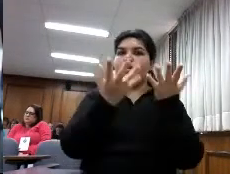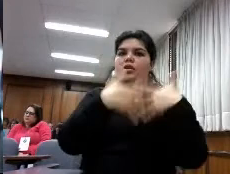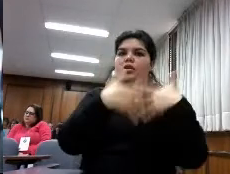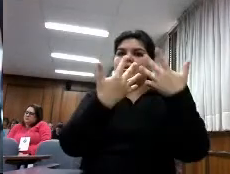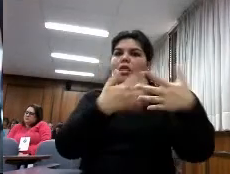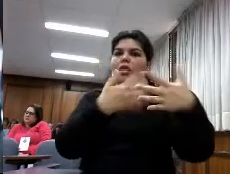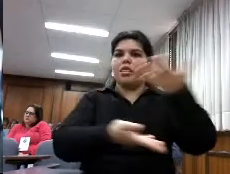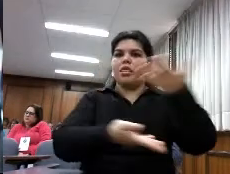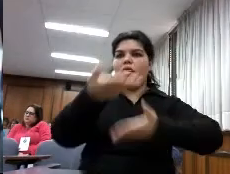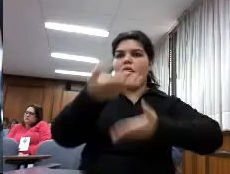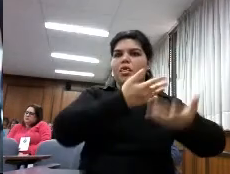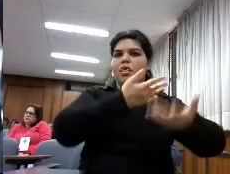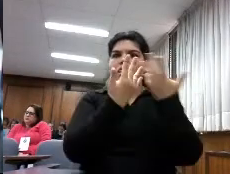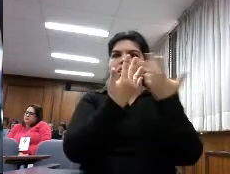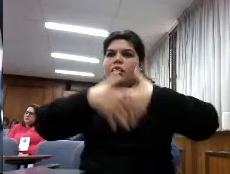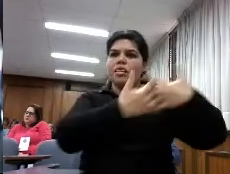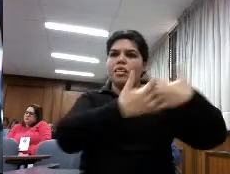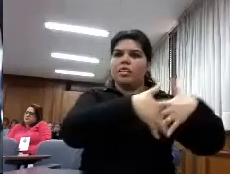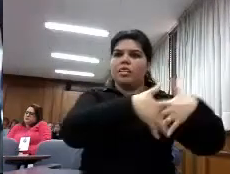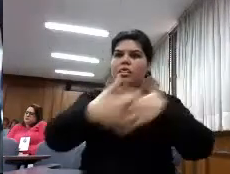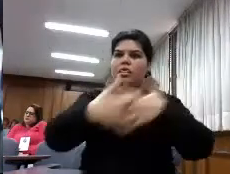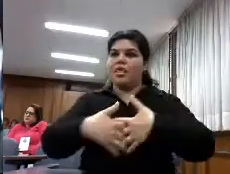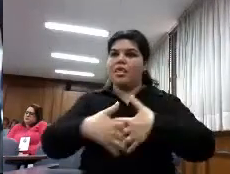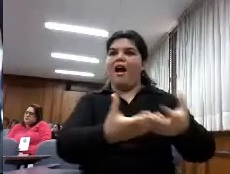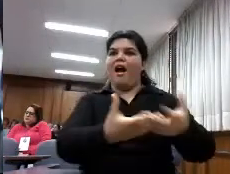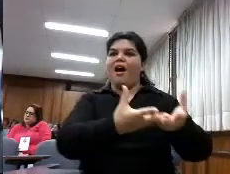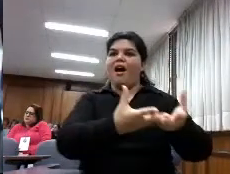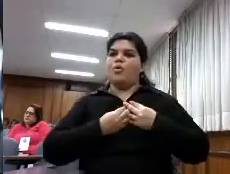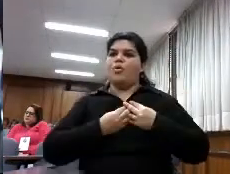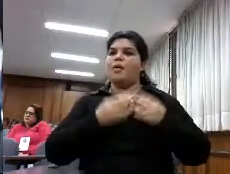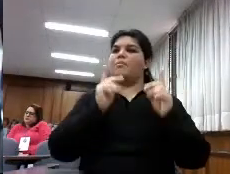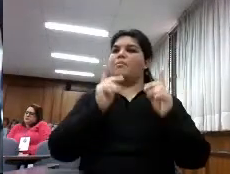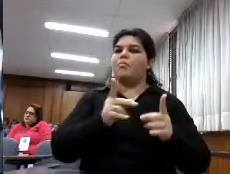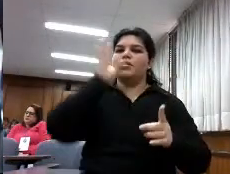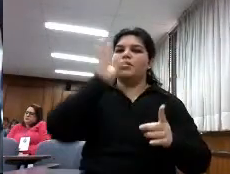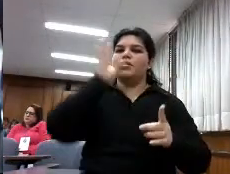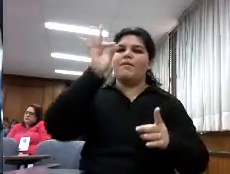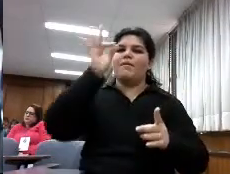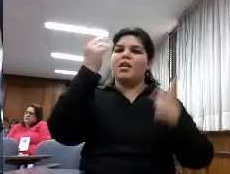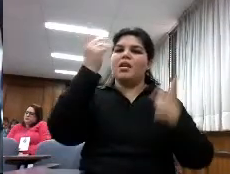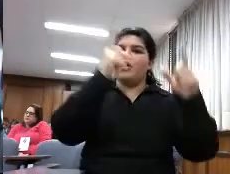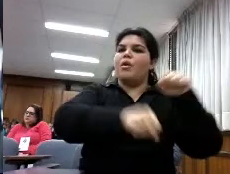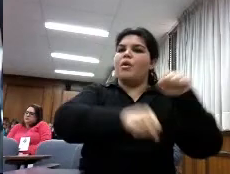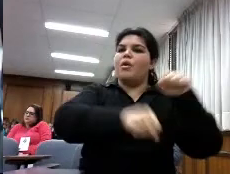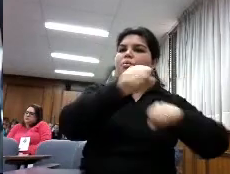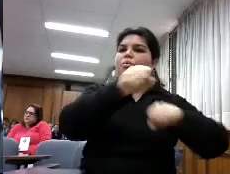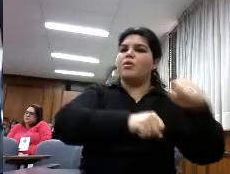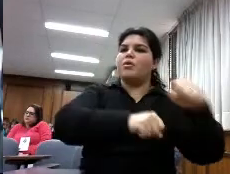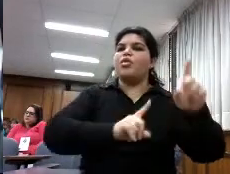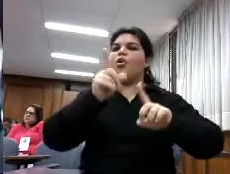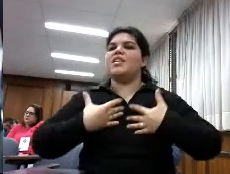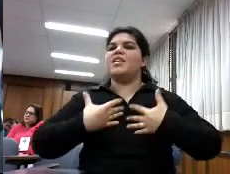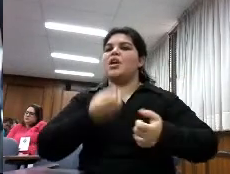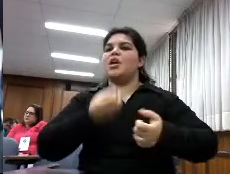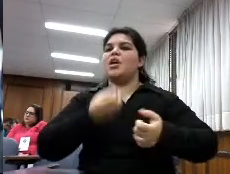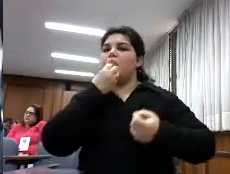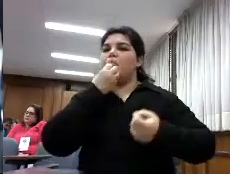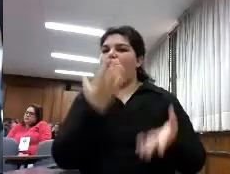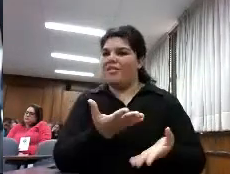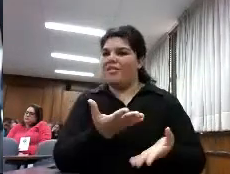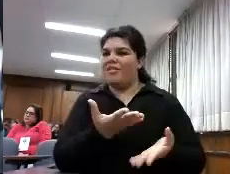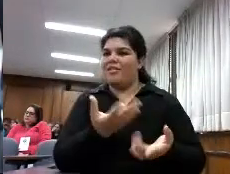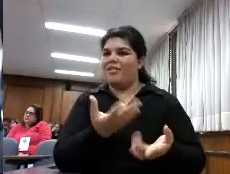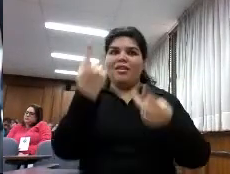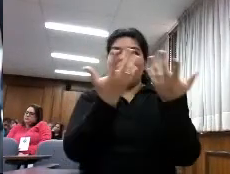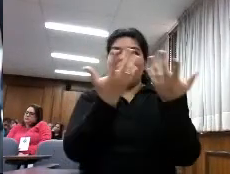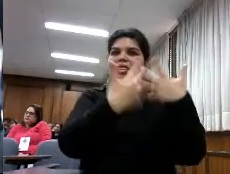reutilizan nos sirven para saber a la vez las zonas de paseo en bicicleta y qué zona es más saludable o sea valen para todos